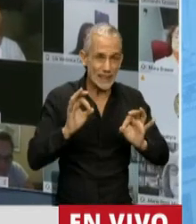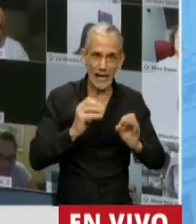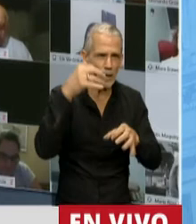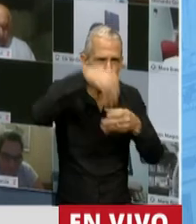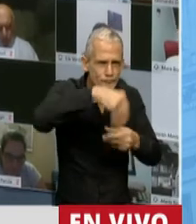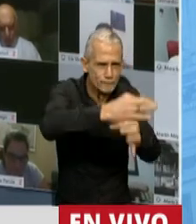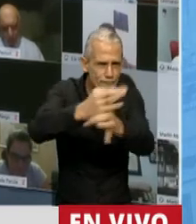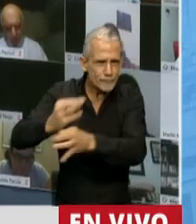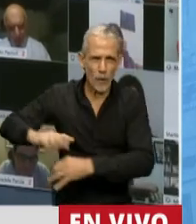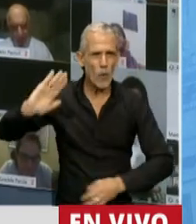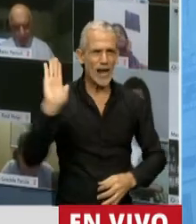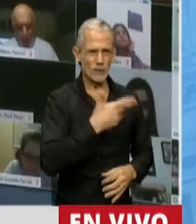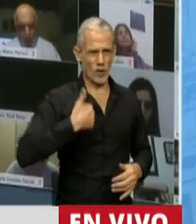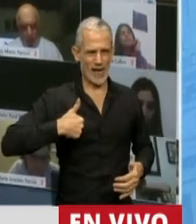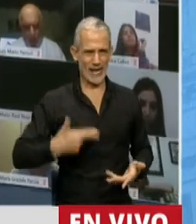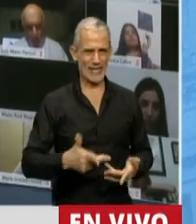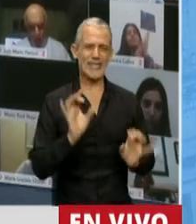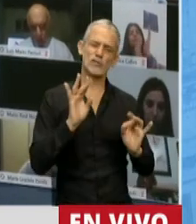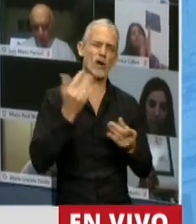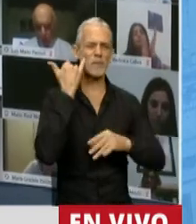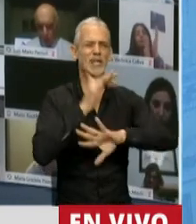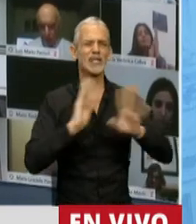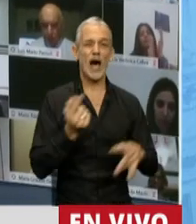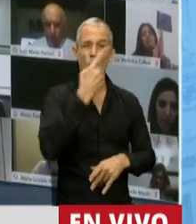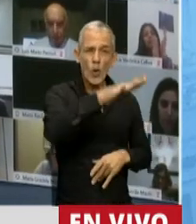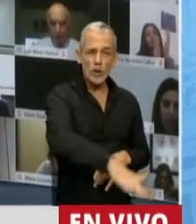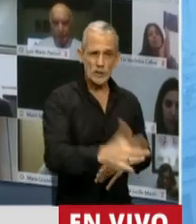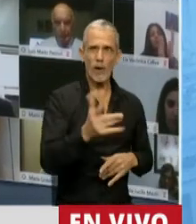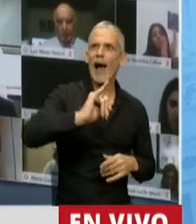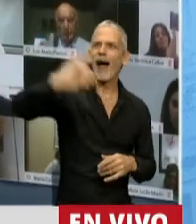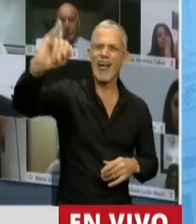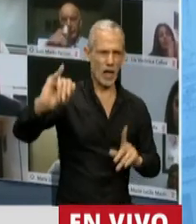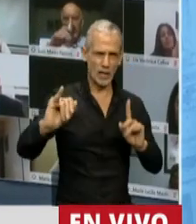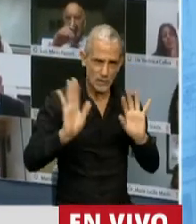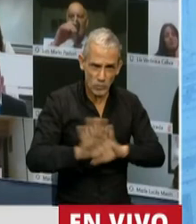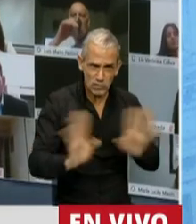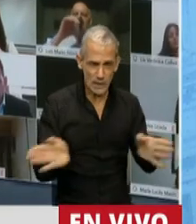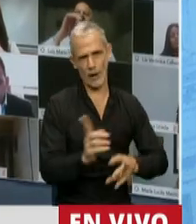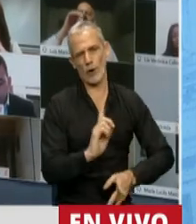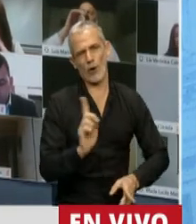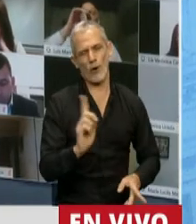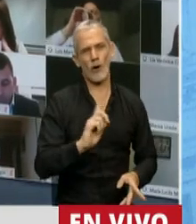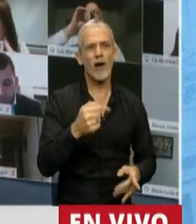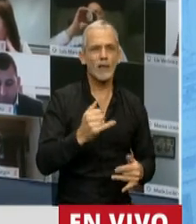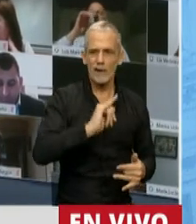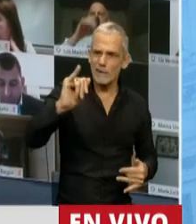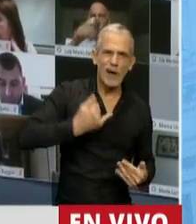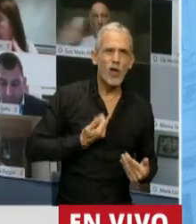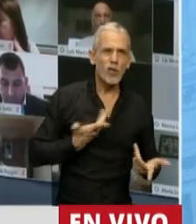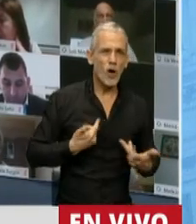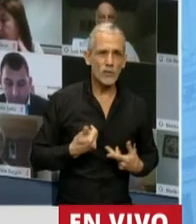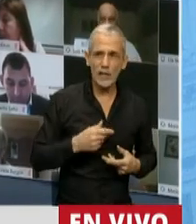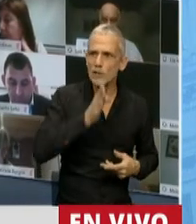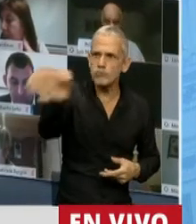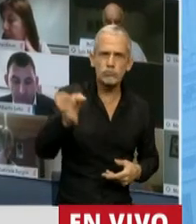la Argentina, no basta solamente con que un chico pueda denunciar, tiene que tener un lugar donde alojar esa